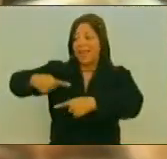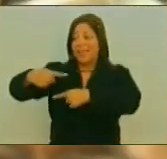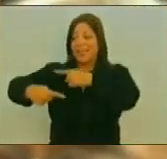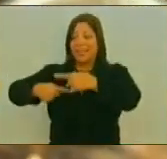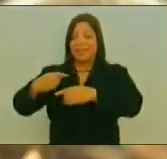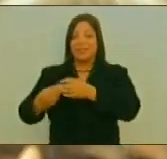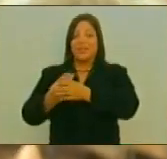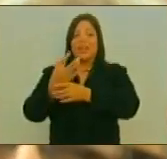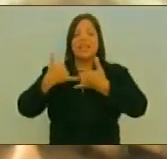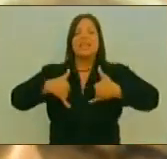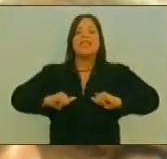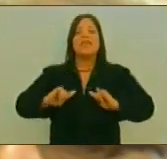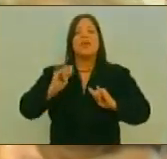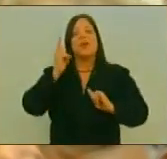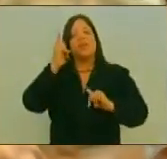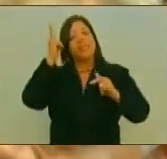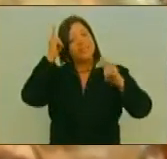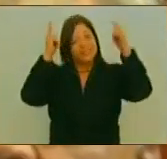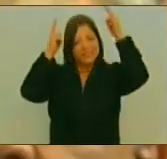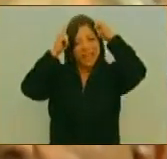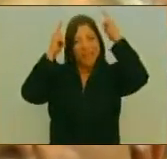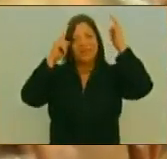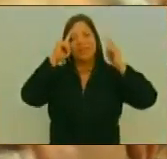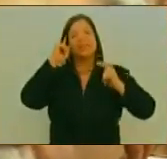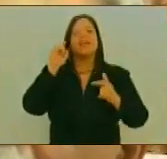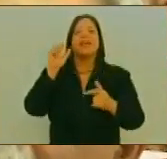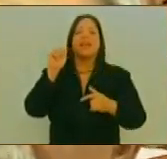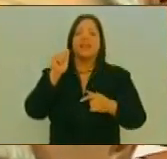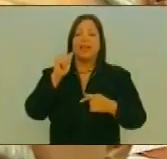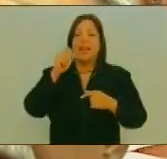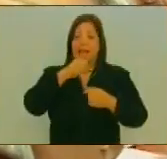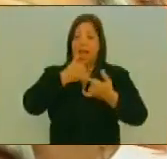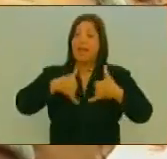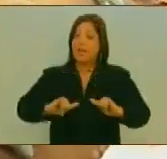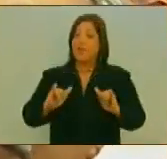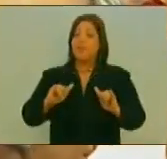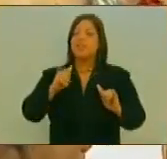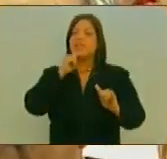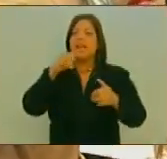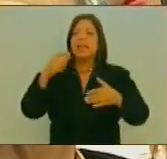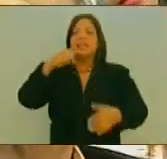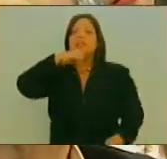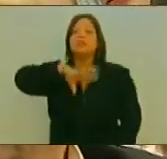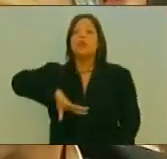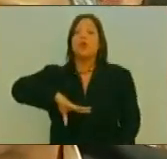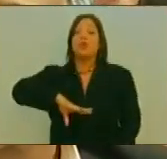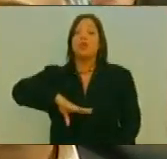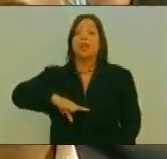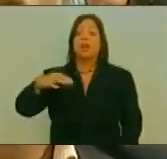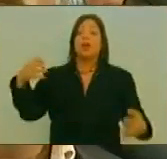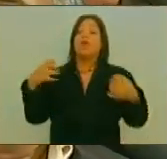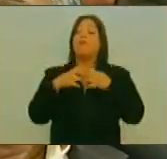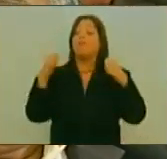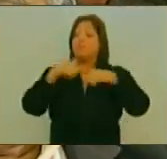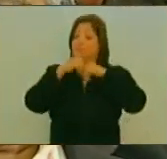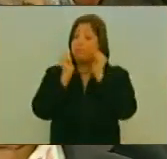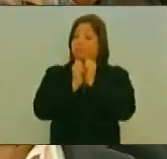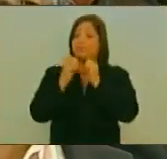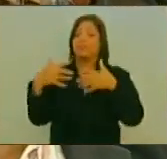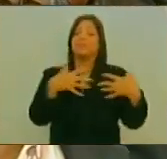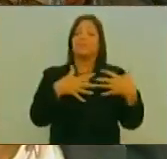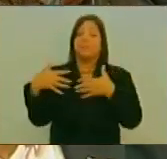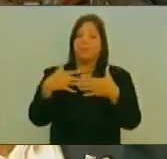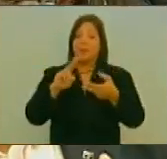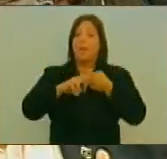Con El Hijo De Chávez Que Ha Sido En Esta Historia De Grandes Luchas También Un